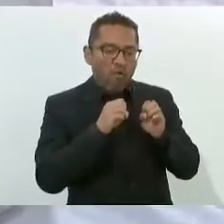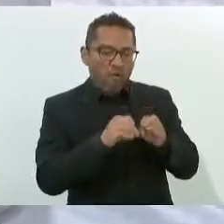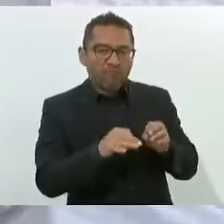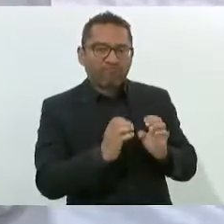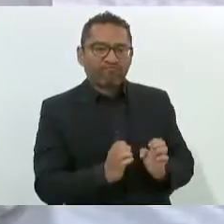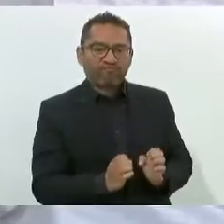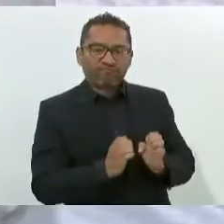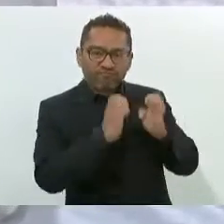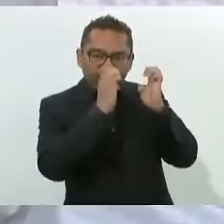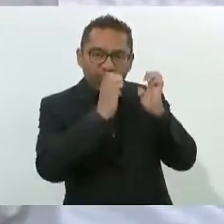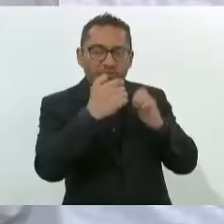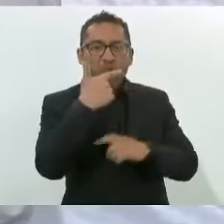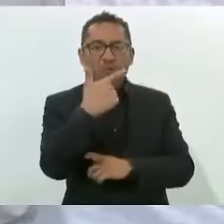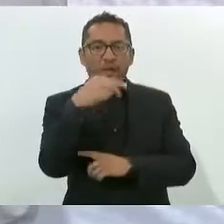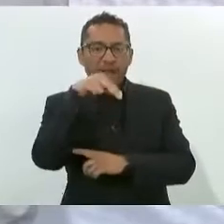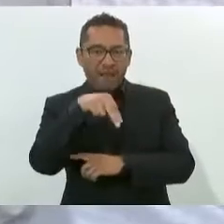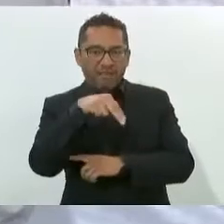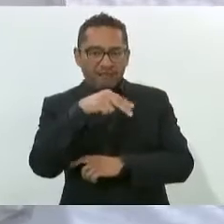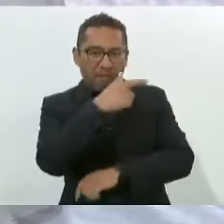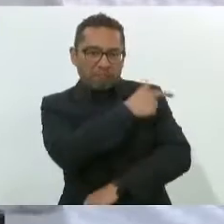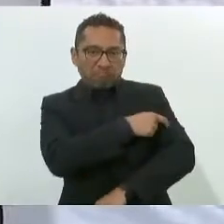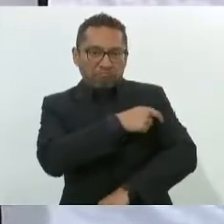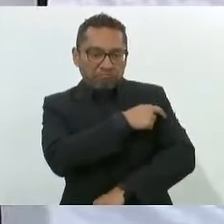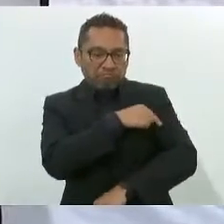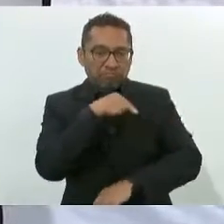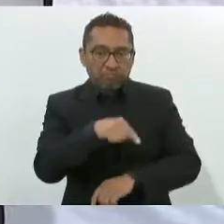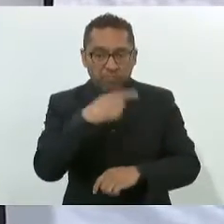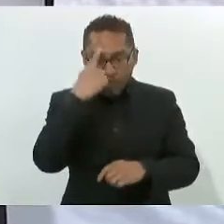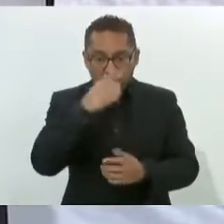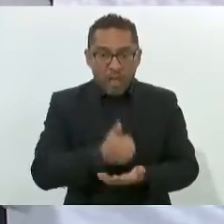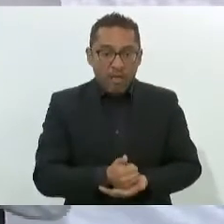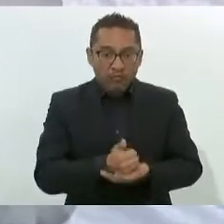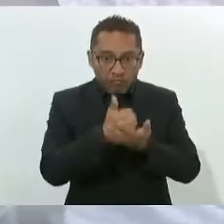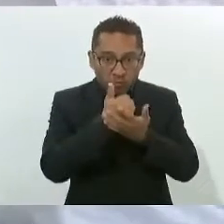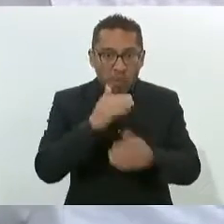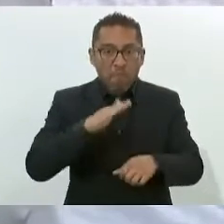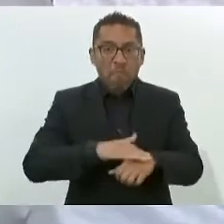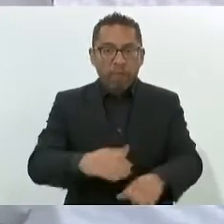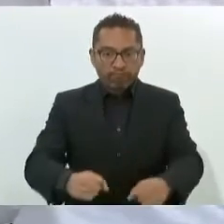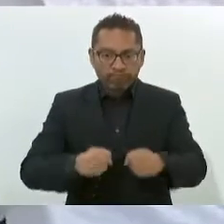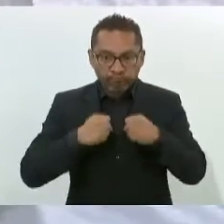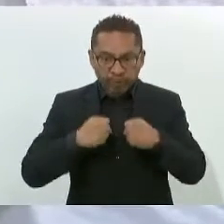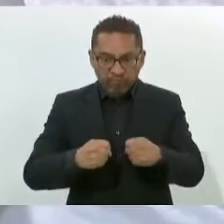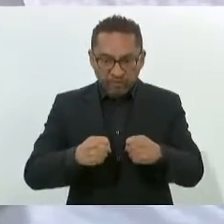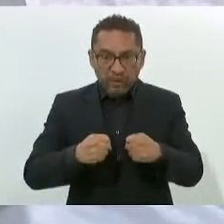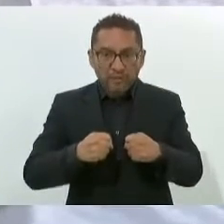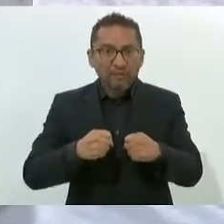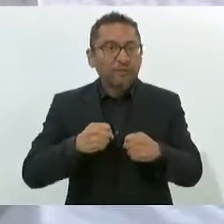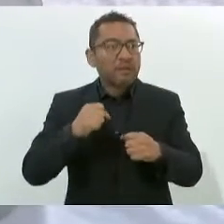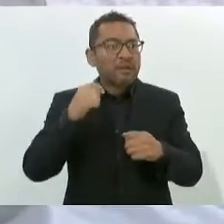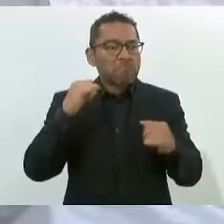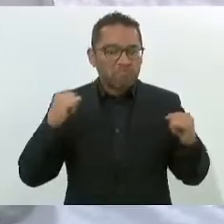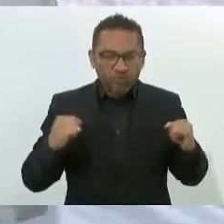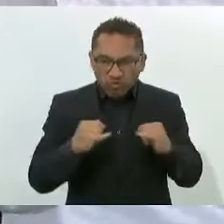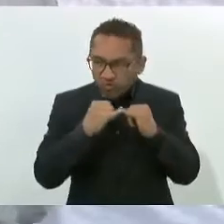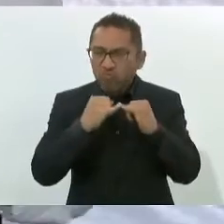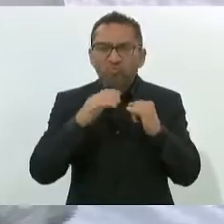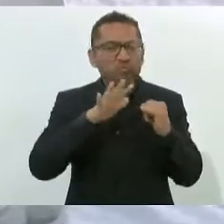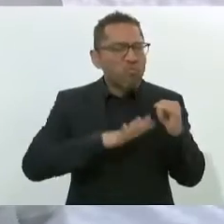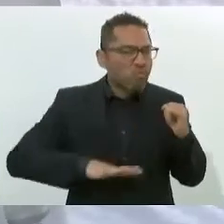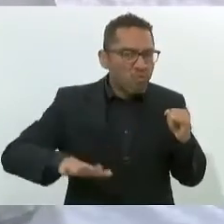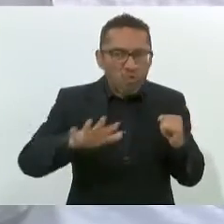cosa que fortalece nuestras capacidades institucionales, nuestra capacidad de reacción. Es